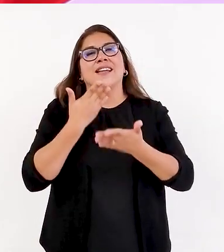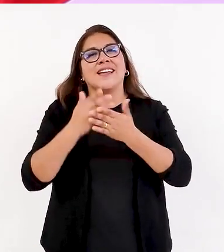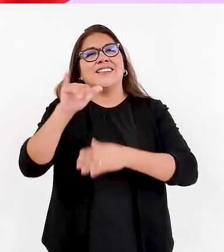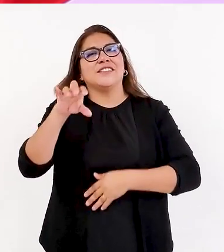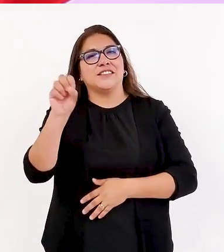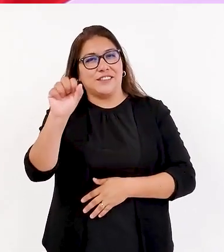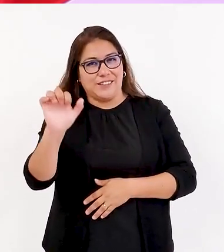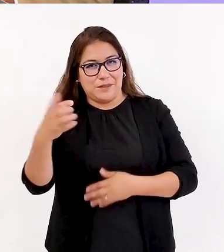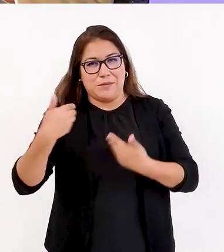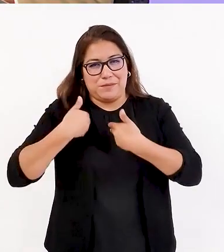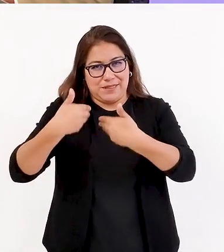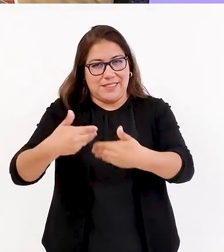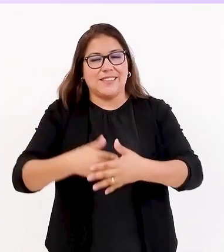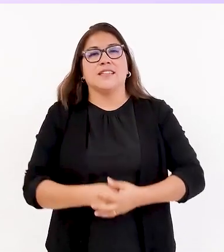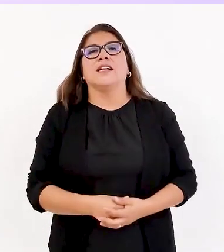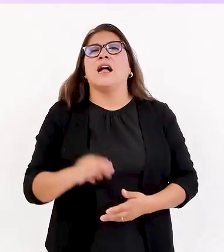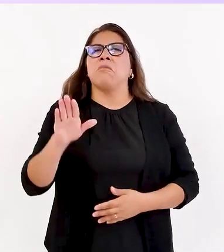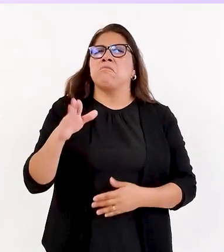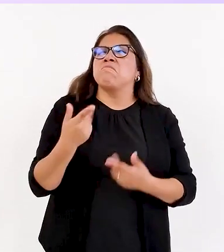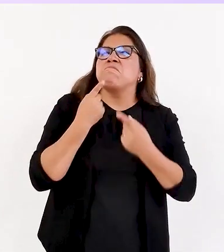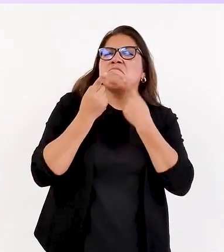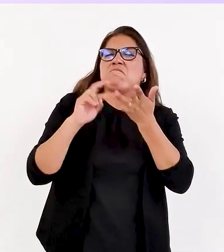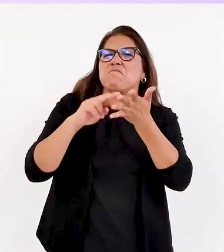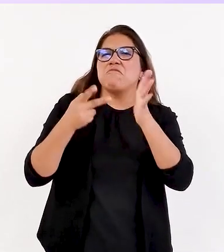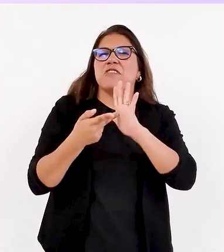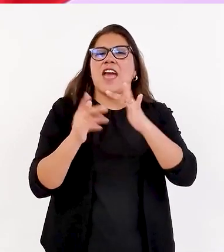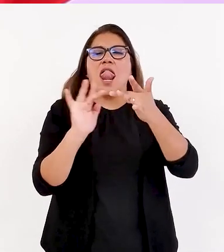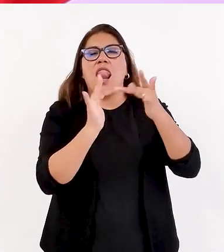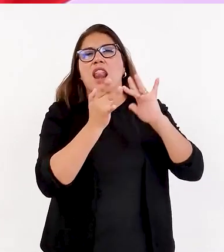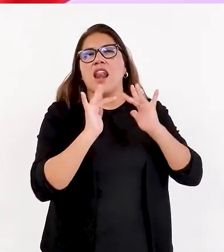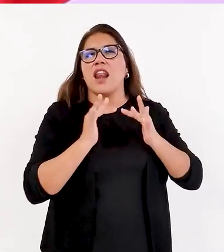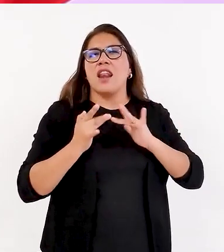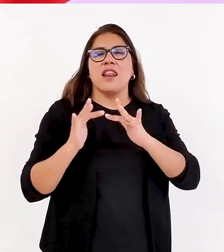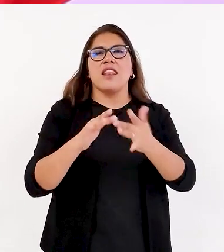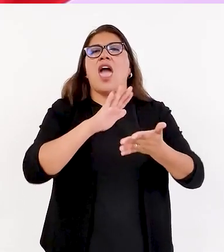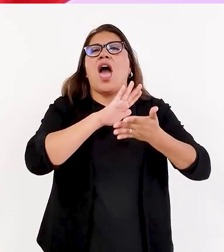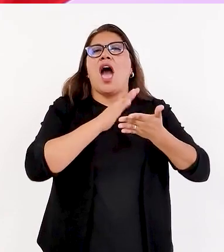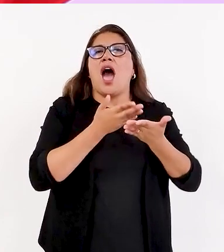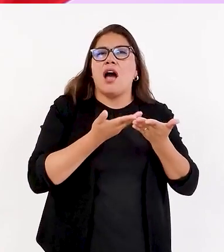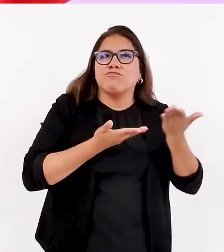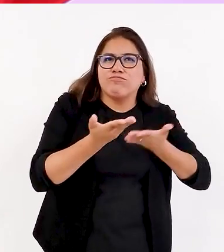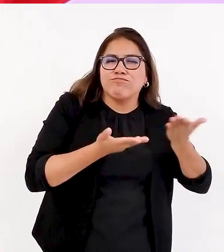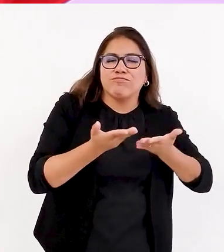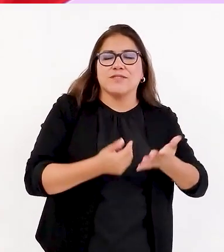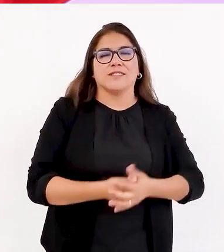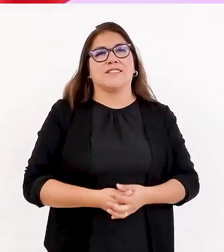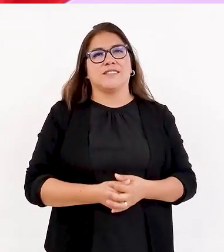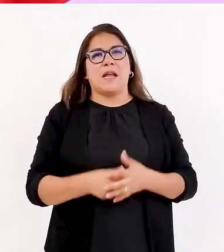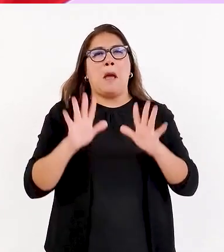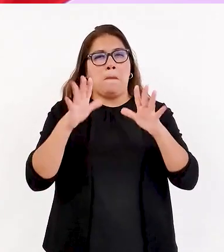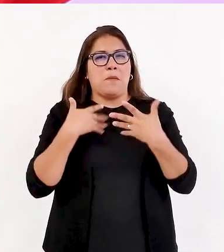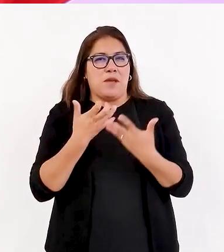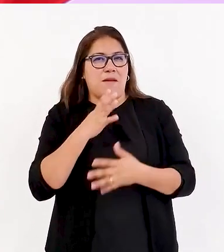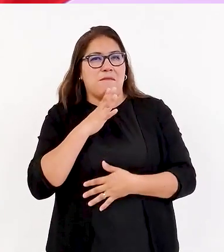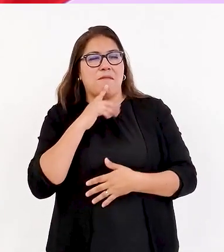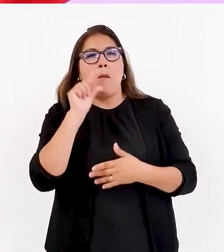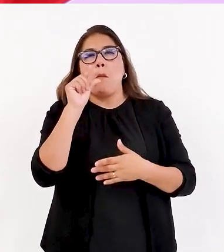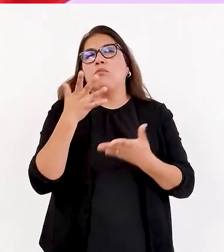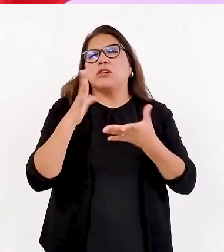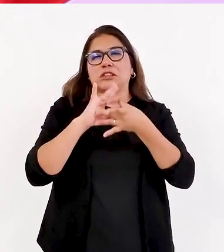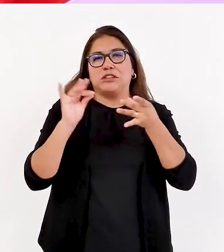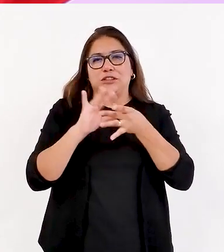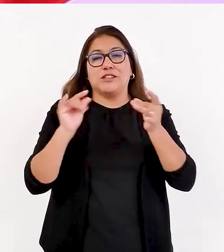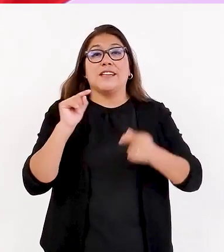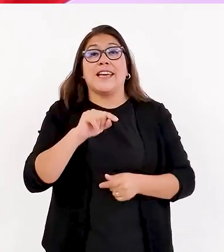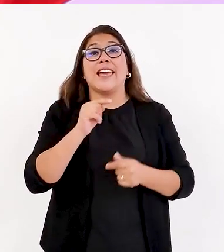por la invitación. Primero cuéntanos qué cosa es la red Alivia. A ver, te hago incluso un poquito de historia. La red